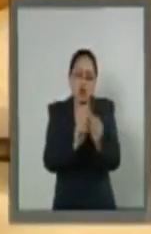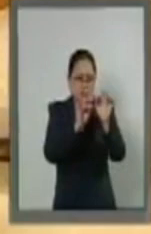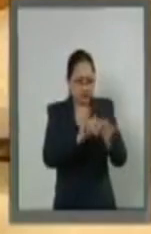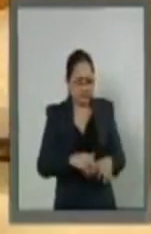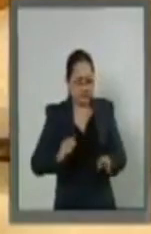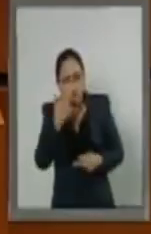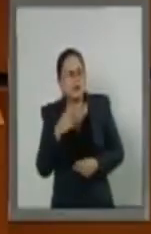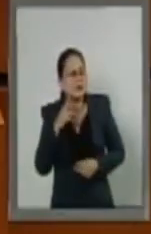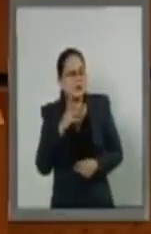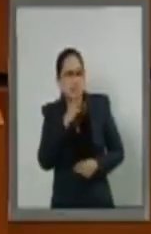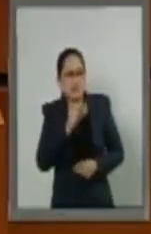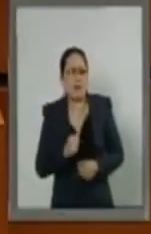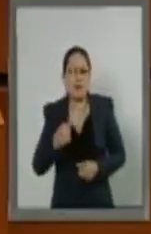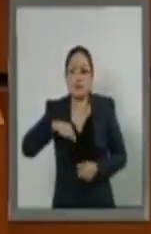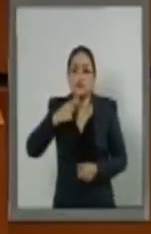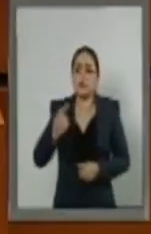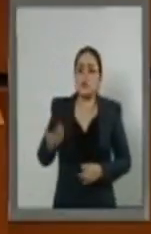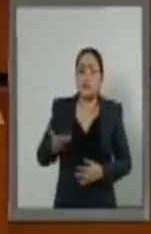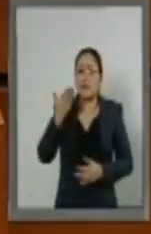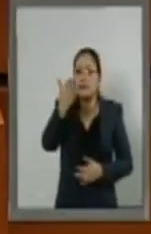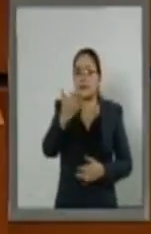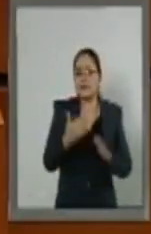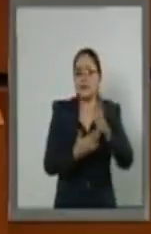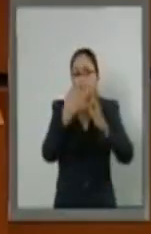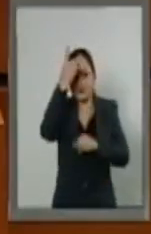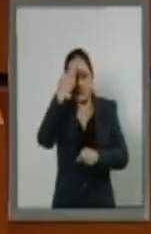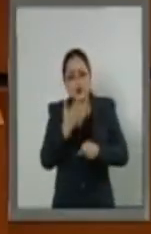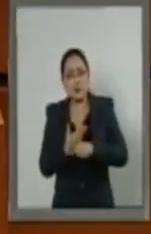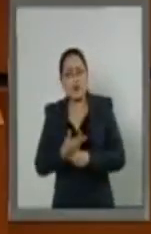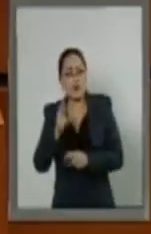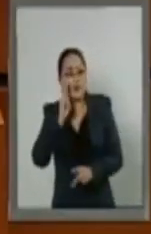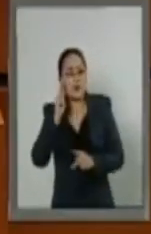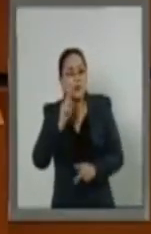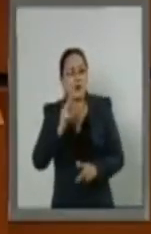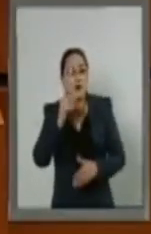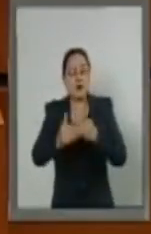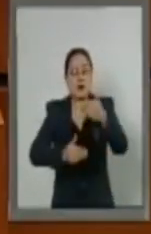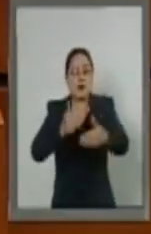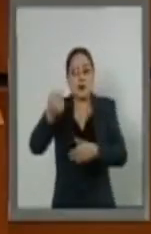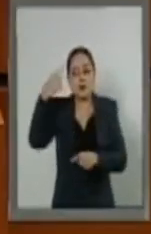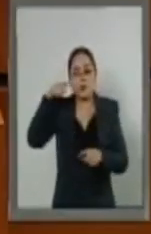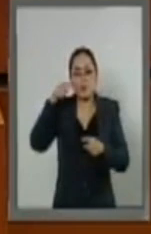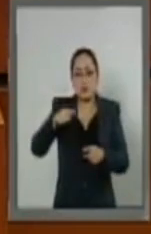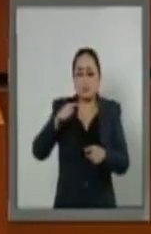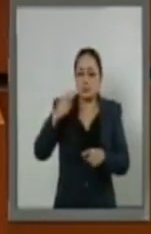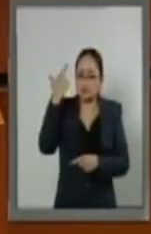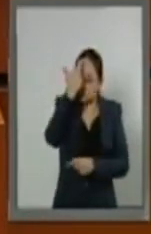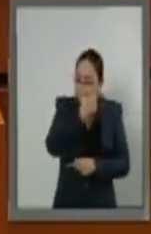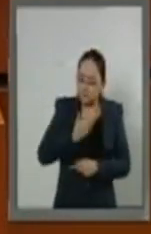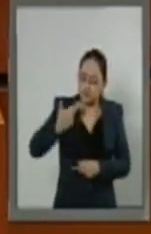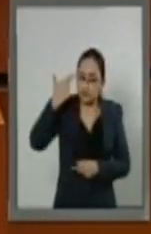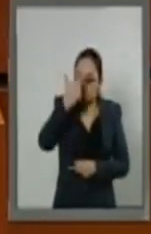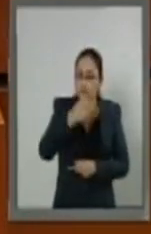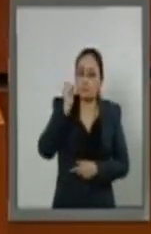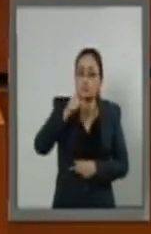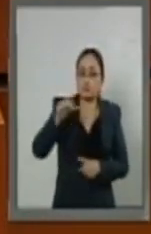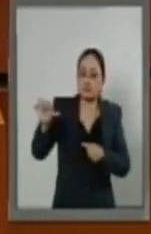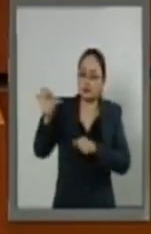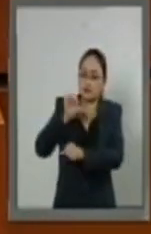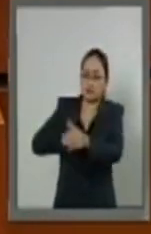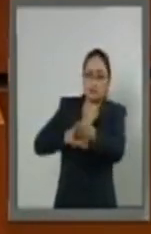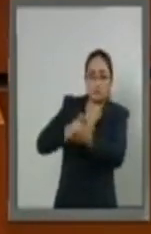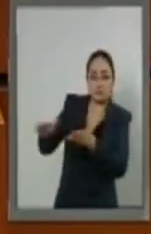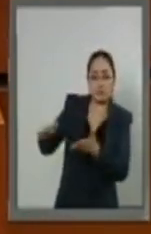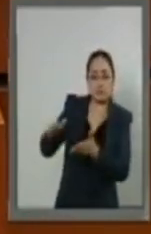cierto, ya pedimos a la mesa directiva que el proceso de revisión de la destitución